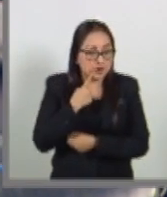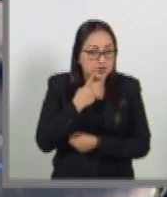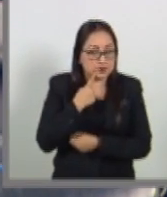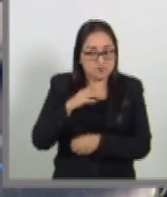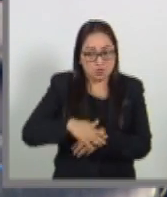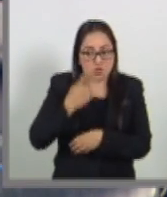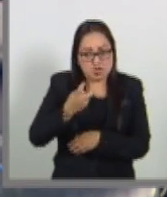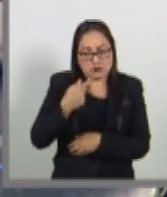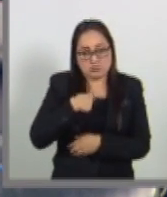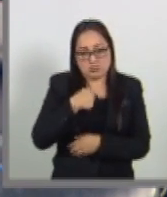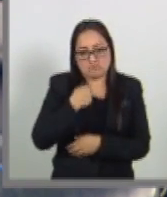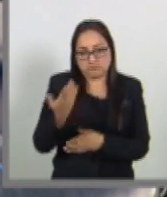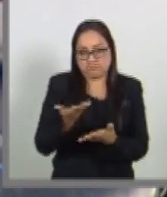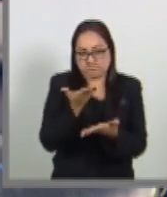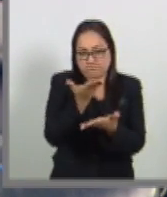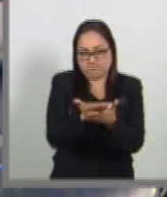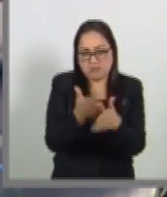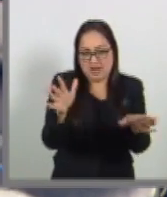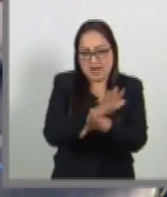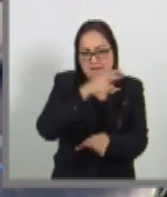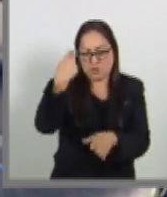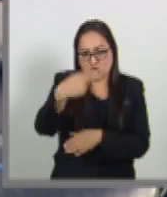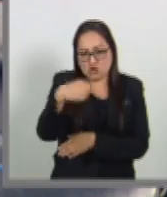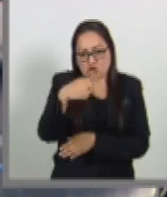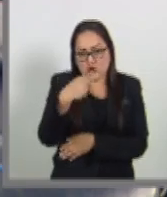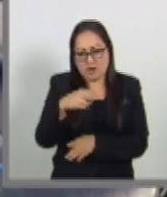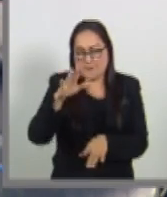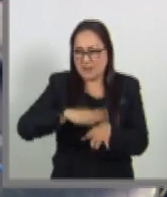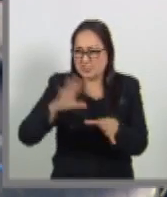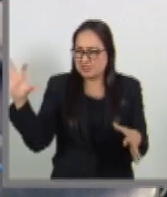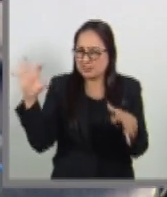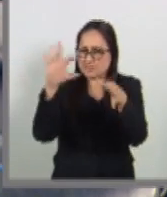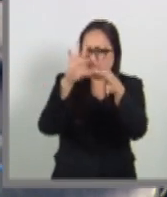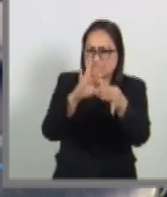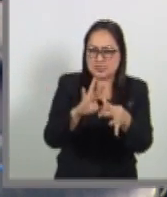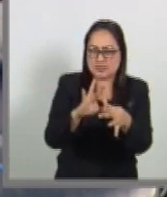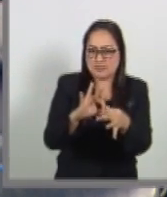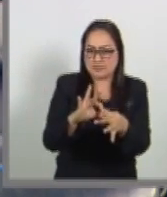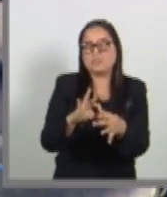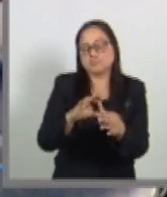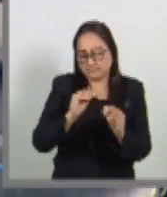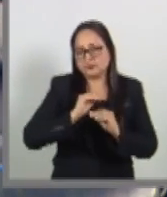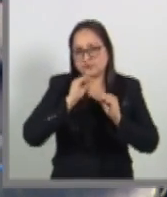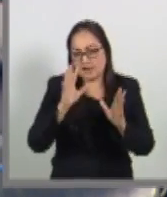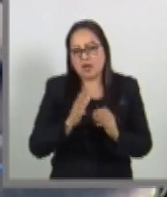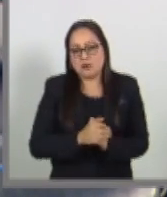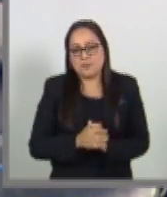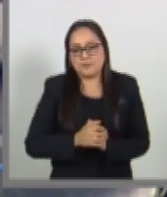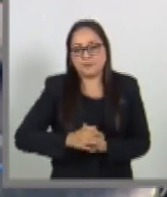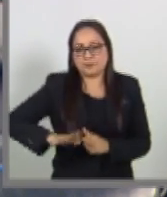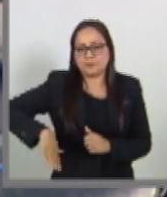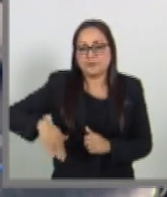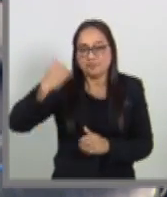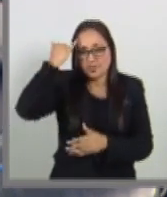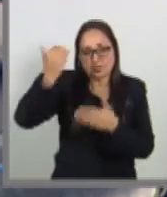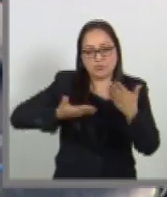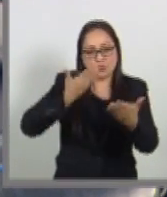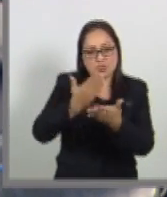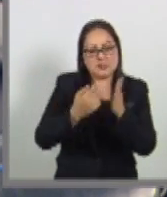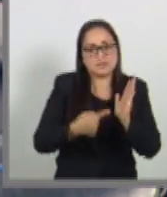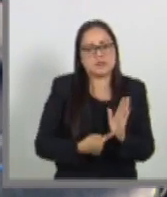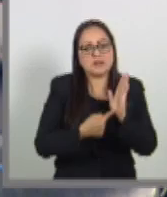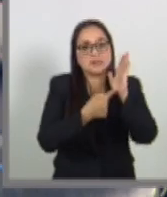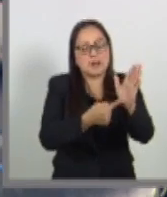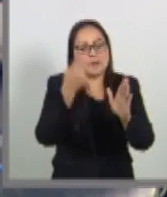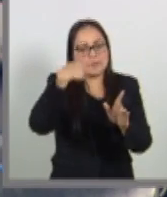consideración el cambio de nombre que vaya más acorde. Por cierto, a propósito de la iniciativa que acabamos de presentar